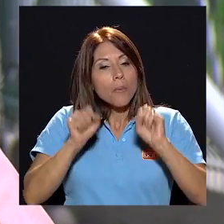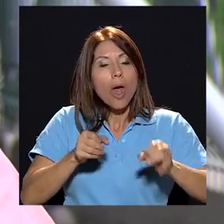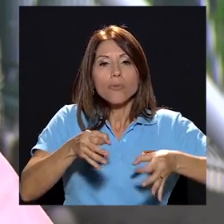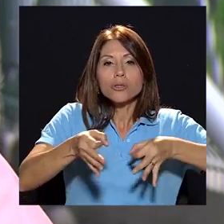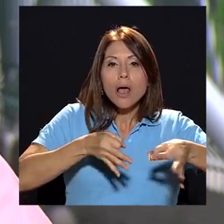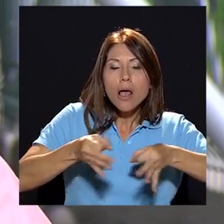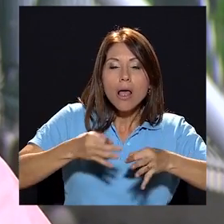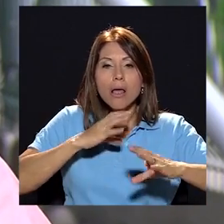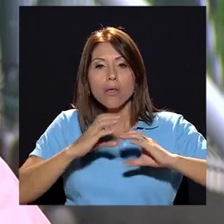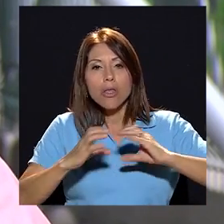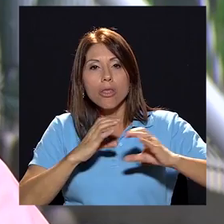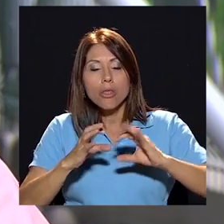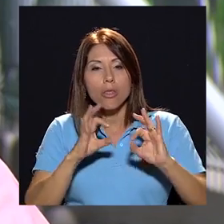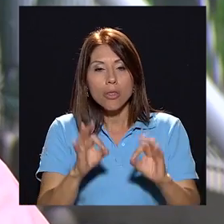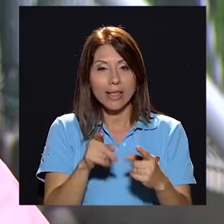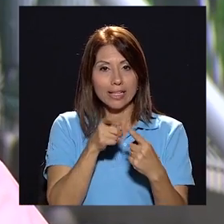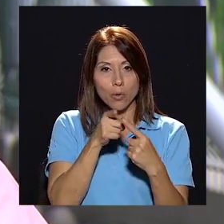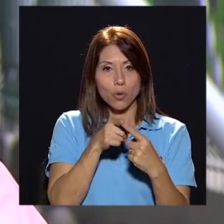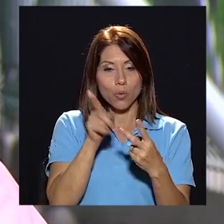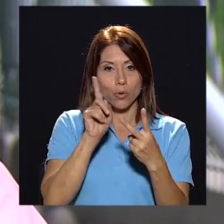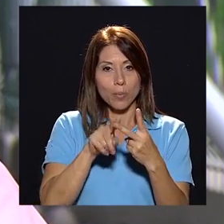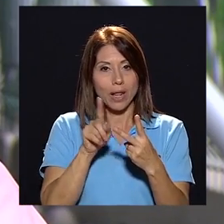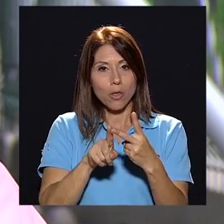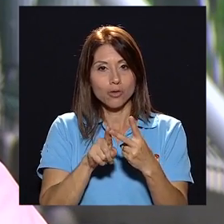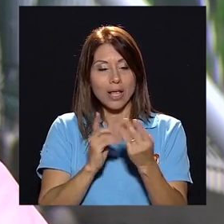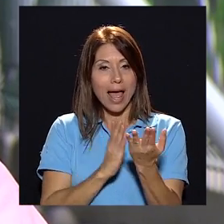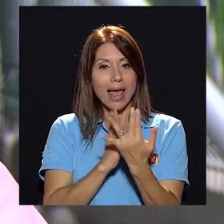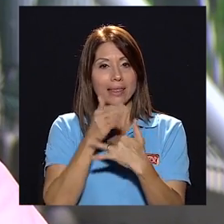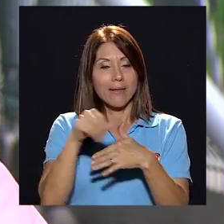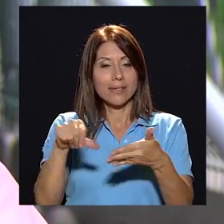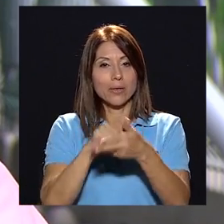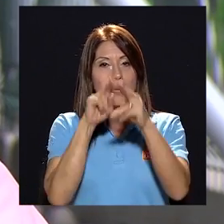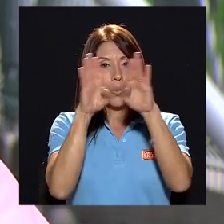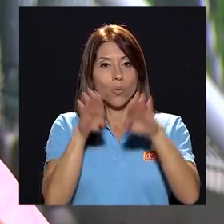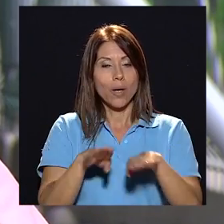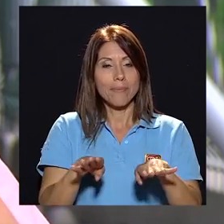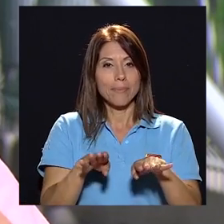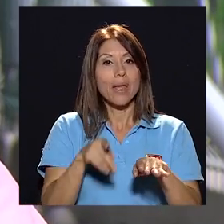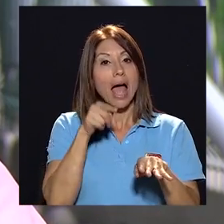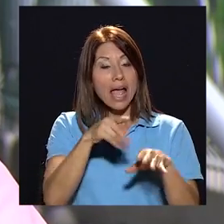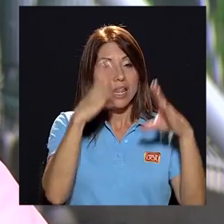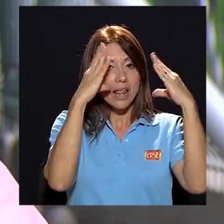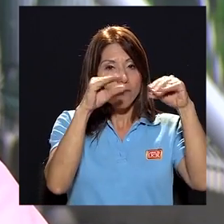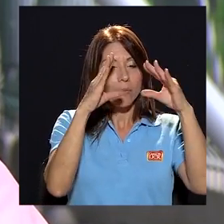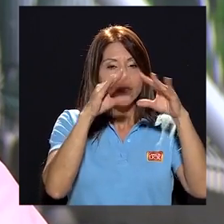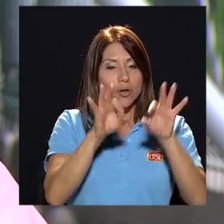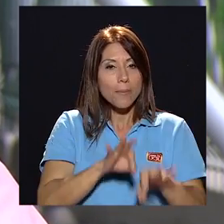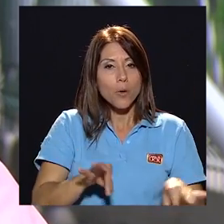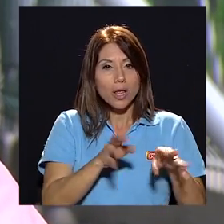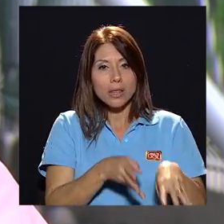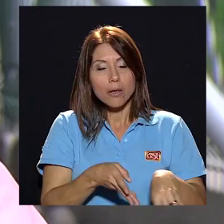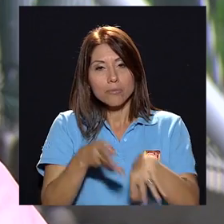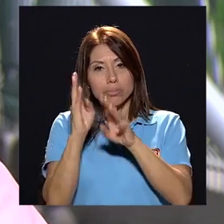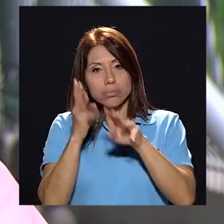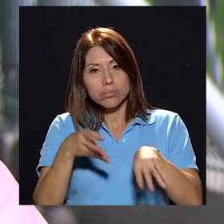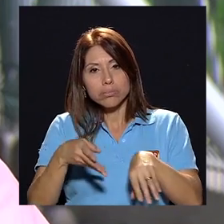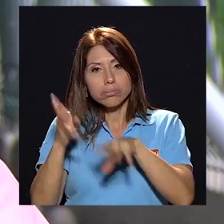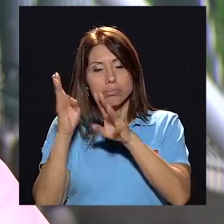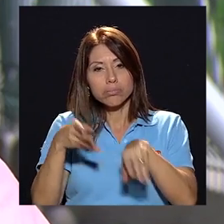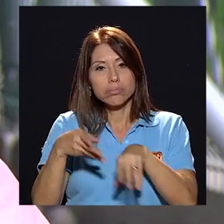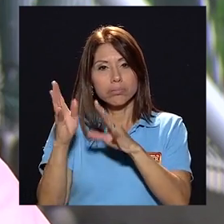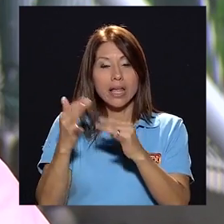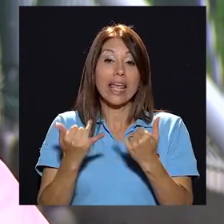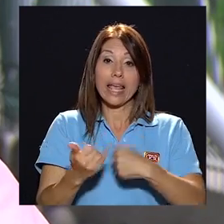conversatorio con el sector número uno número dos a través de un sitio web que puedo estar colgando la información de relevancia